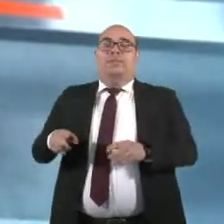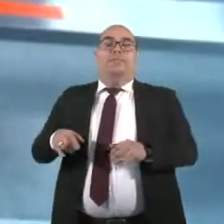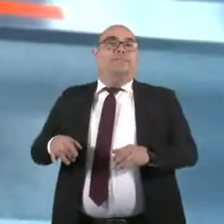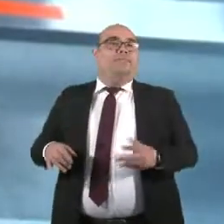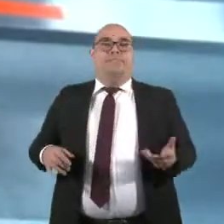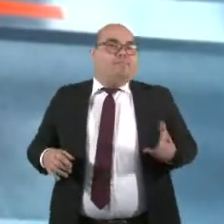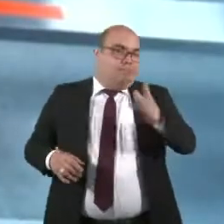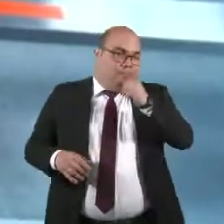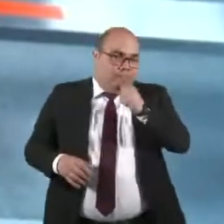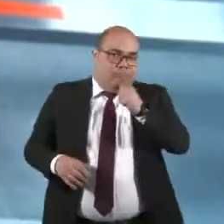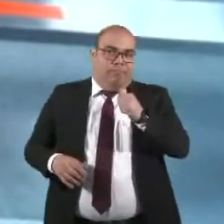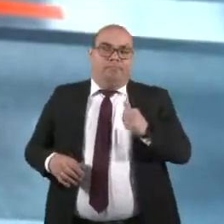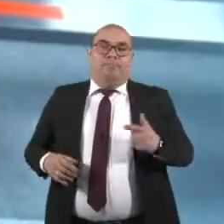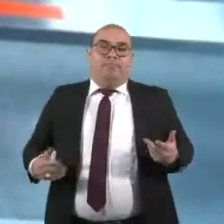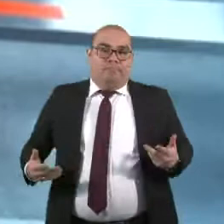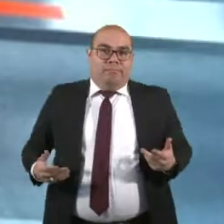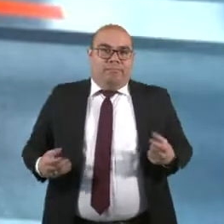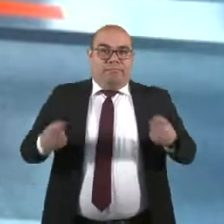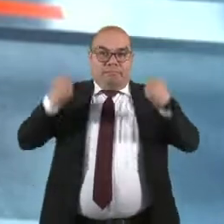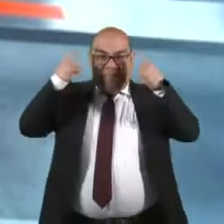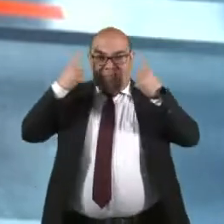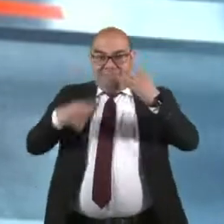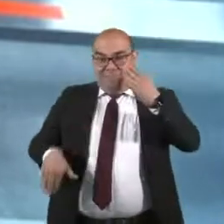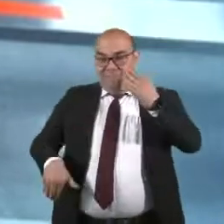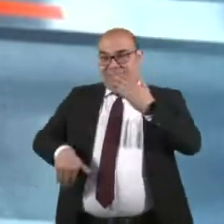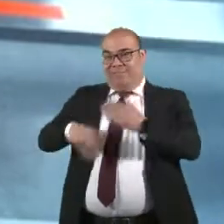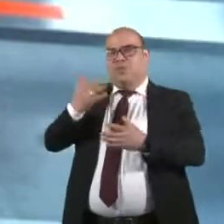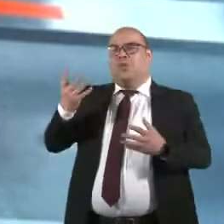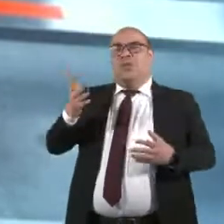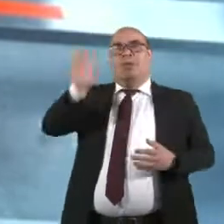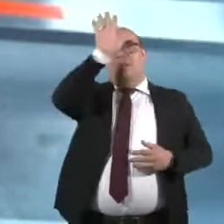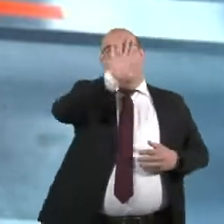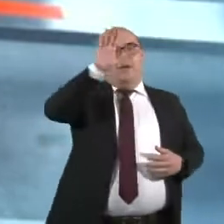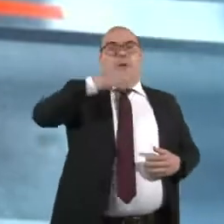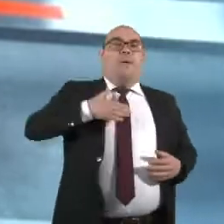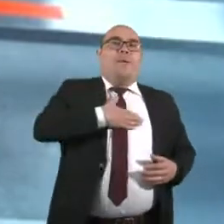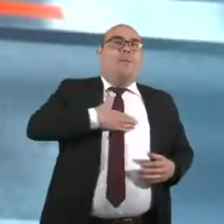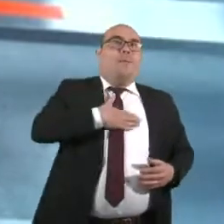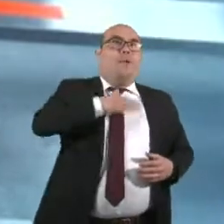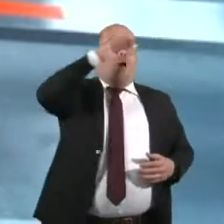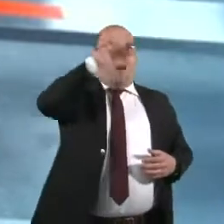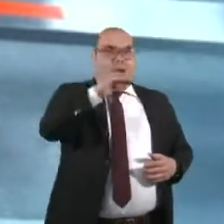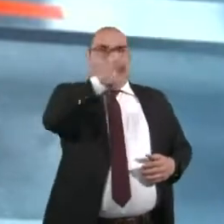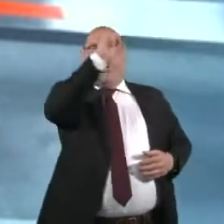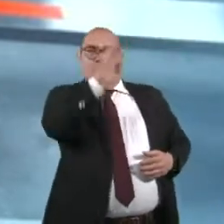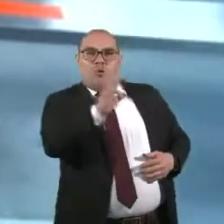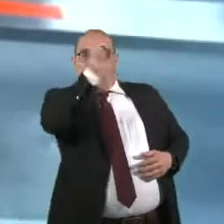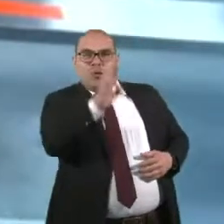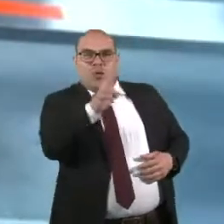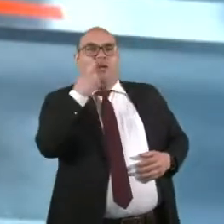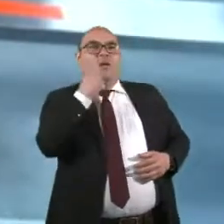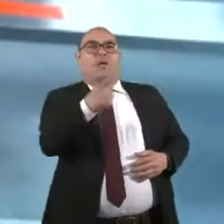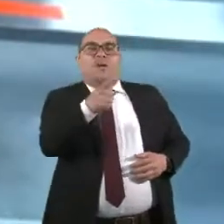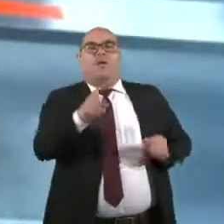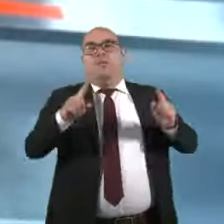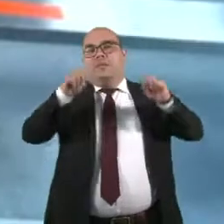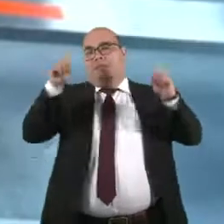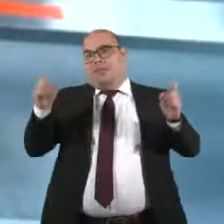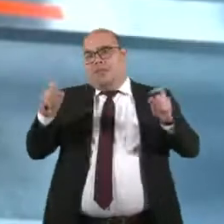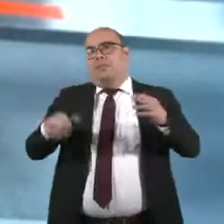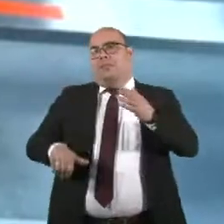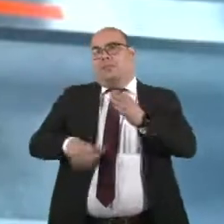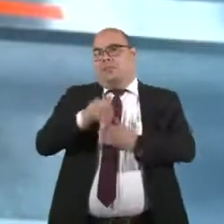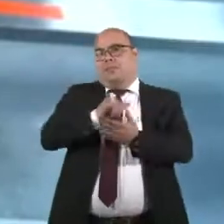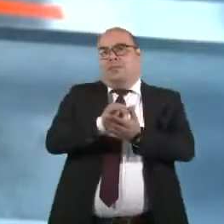Entonces vamos al sur de Bolívar. Cuando ingresamos al sur de Bolívar teníamos combates todos los días con el ELN y con algunas fracciones de la FARC que están ahí pero